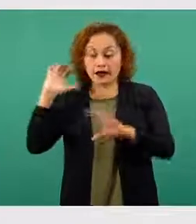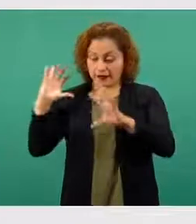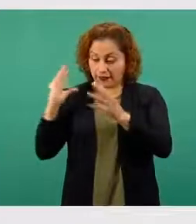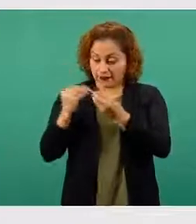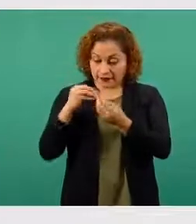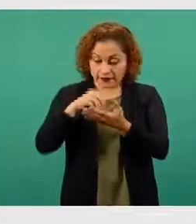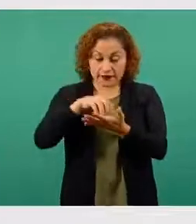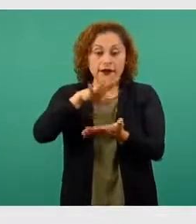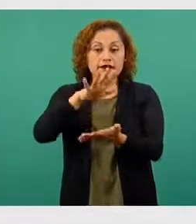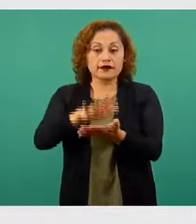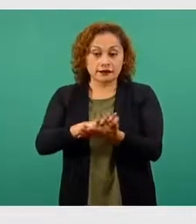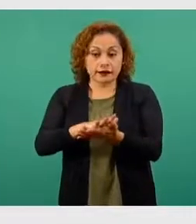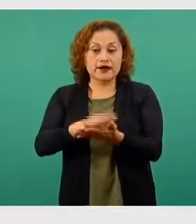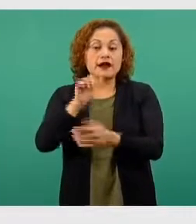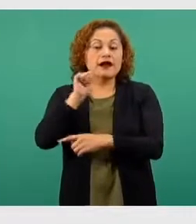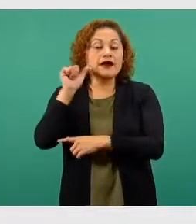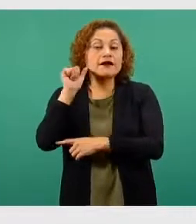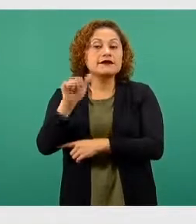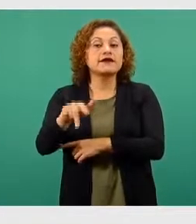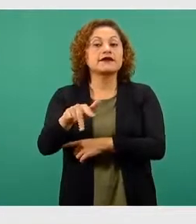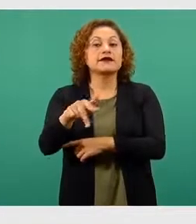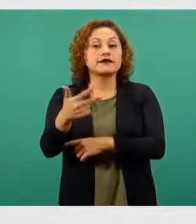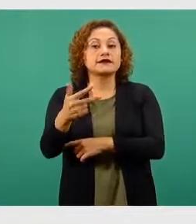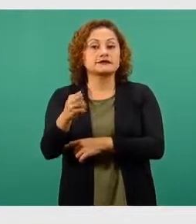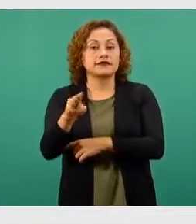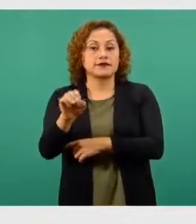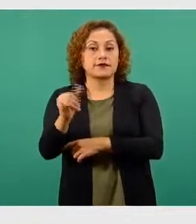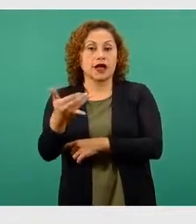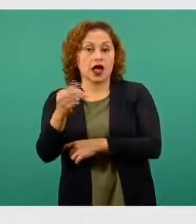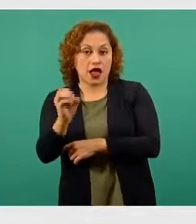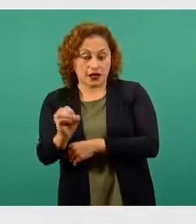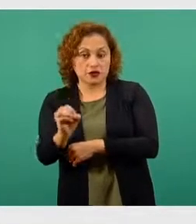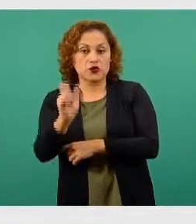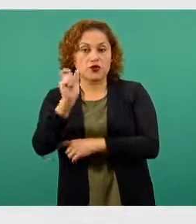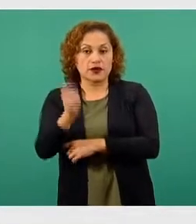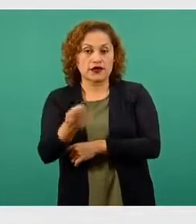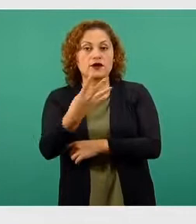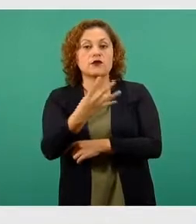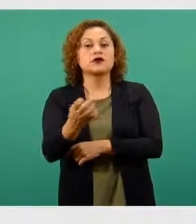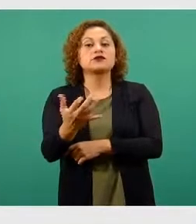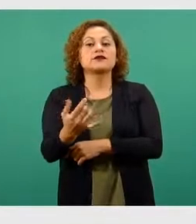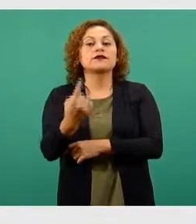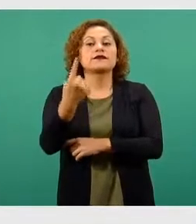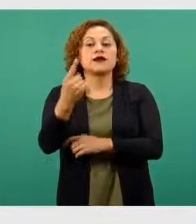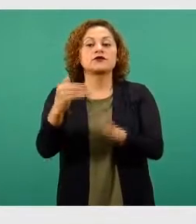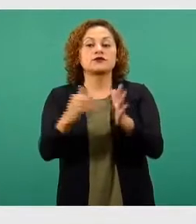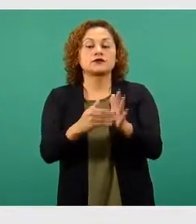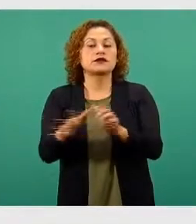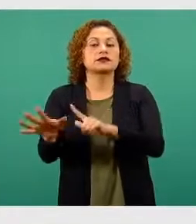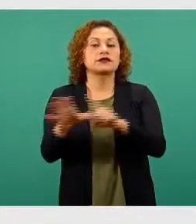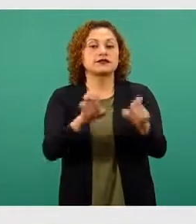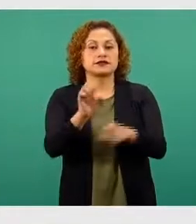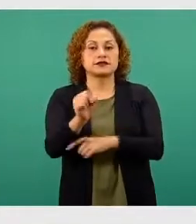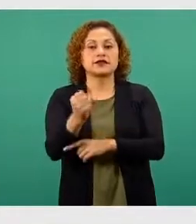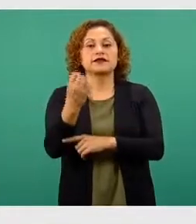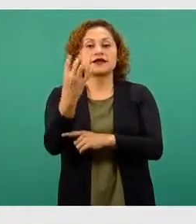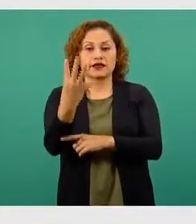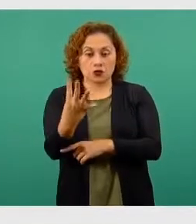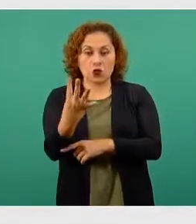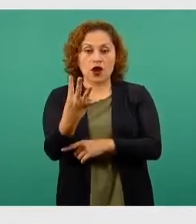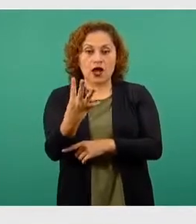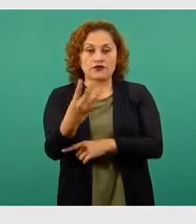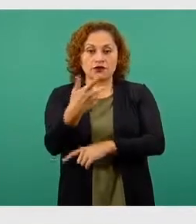el 13 de mayo, es decir, jueves 13 de mayo, la aplicación de 451.764